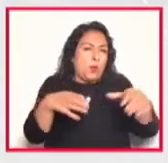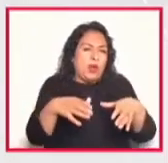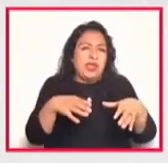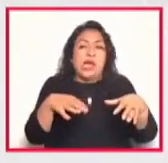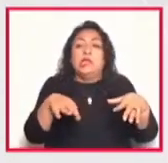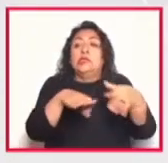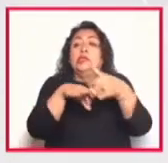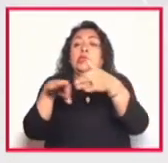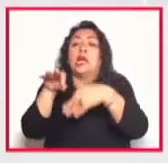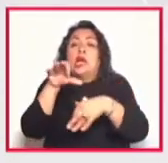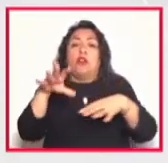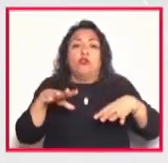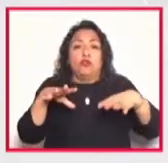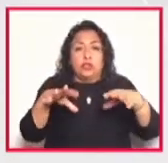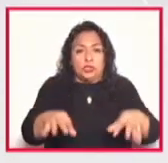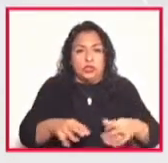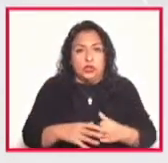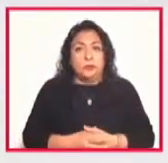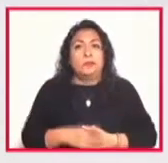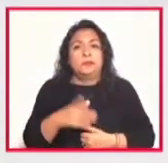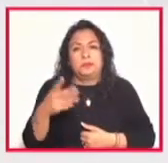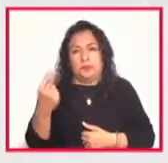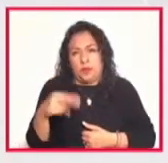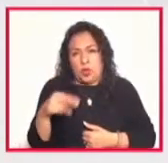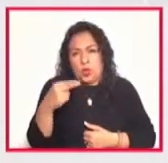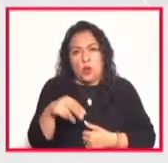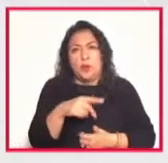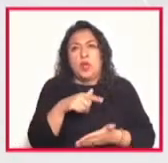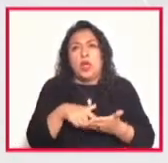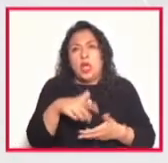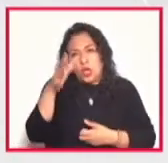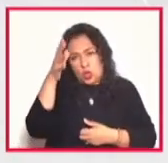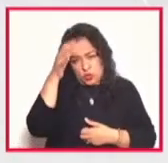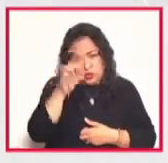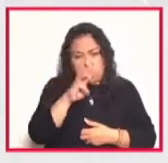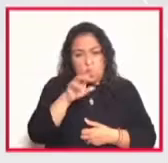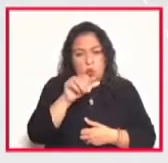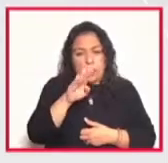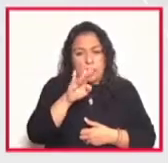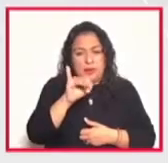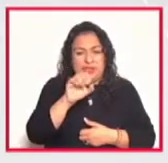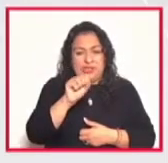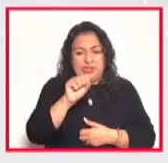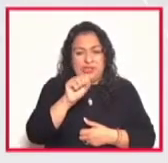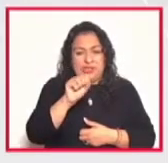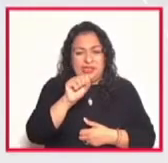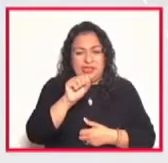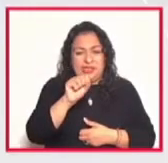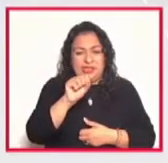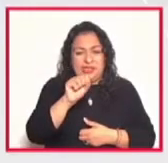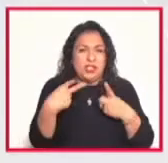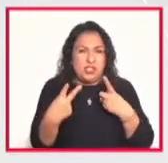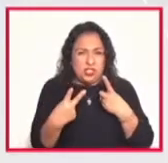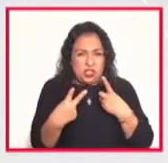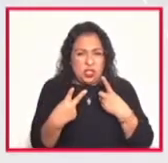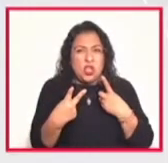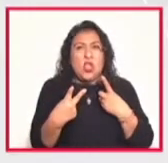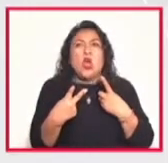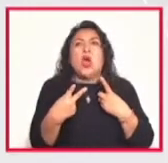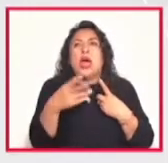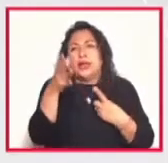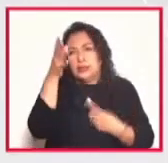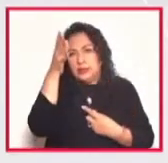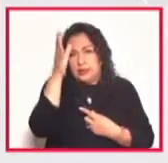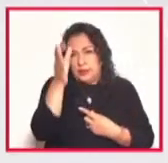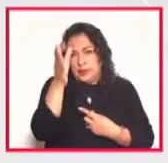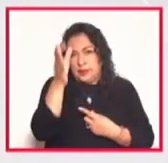fundación su nombre proviene del concepto Guavi Sabi el cual representa una visión del mundo concentrada en la aceptación de lo